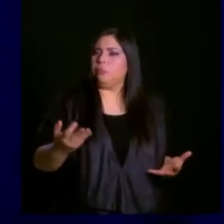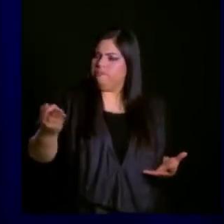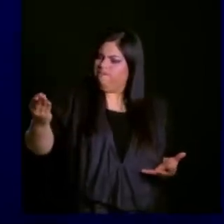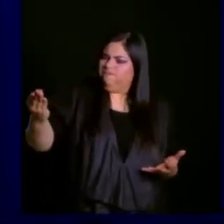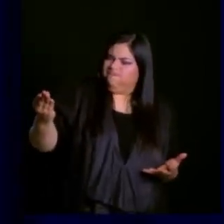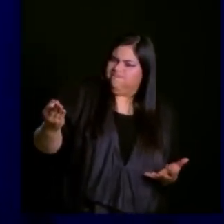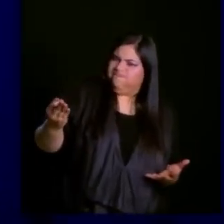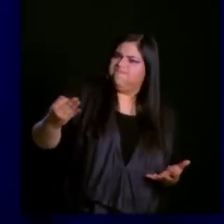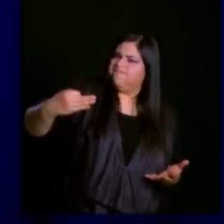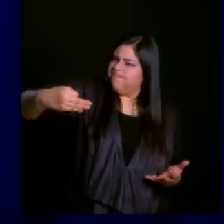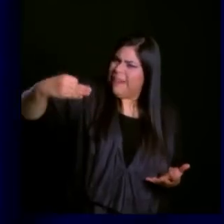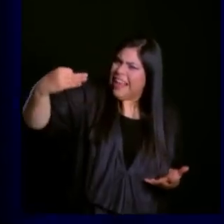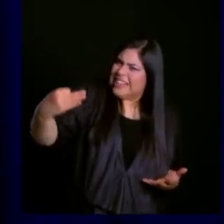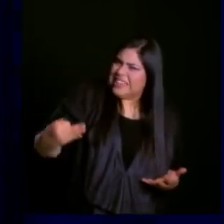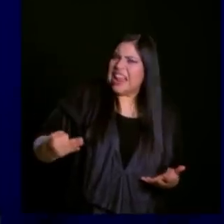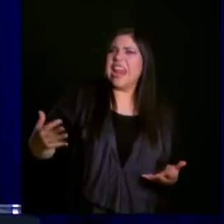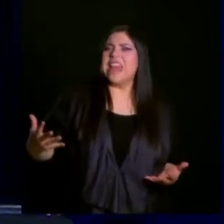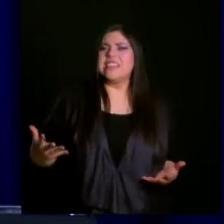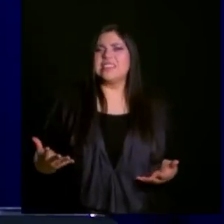Excelencia. Excelencia. Excelencia.